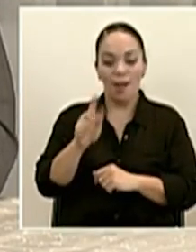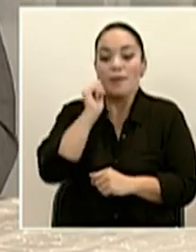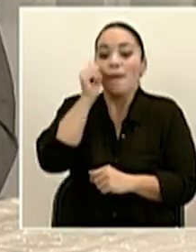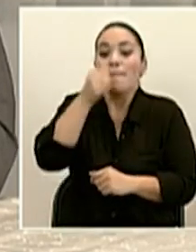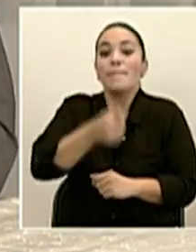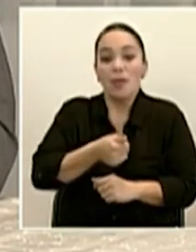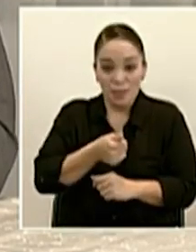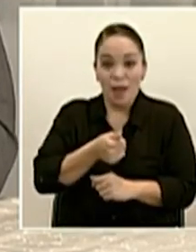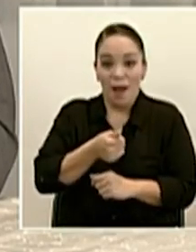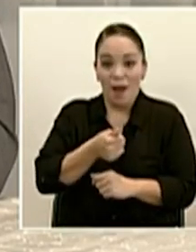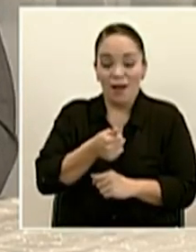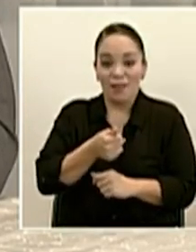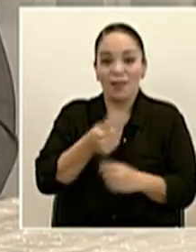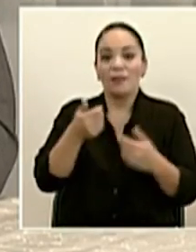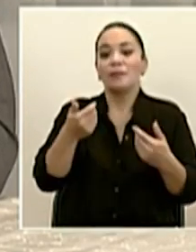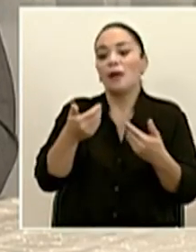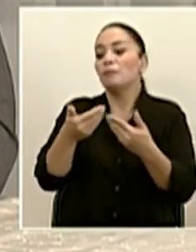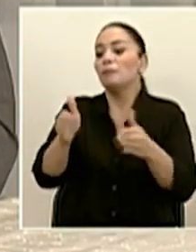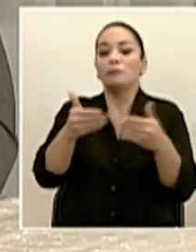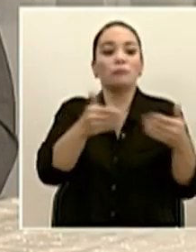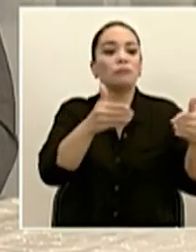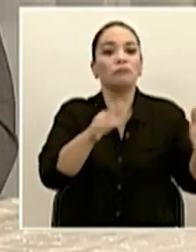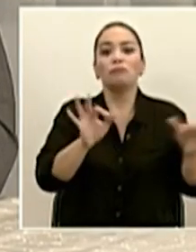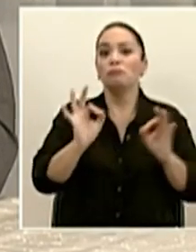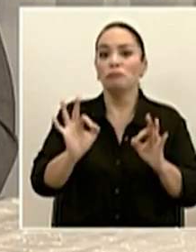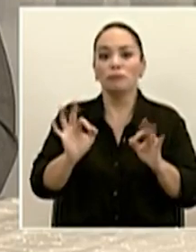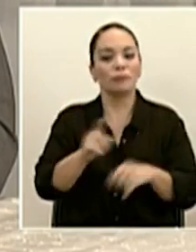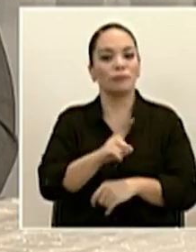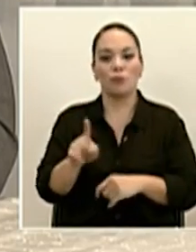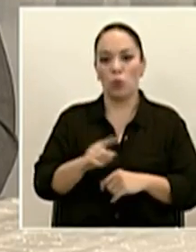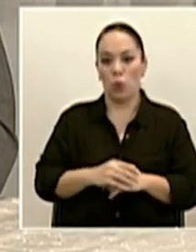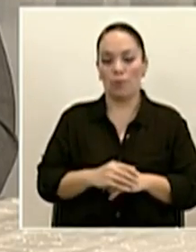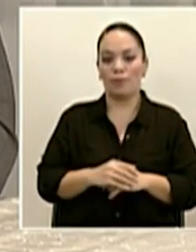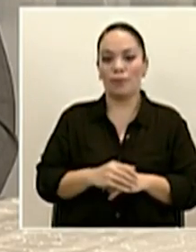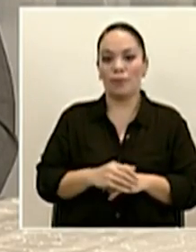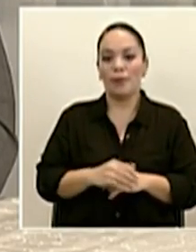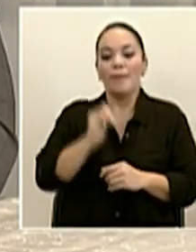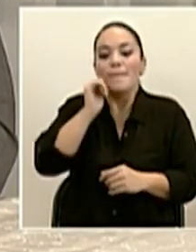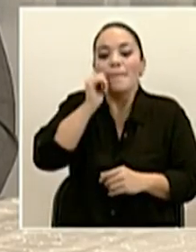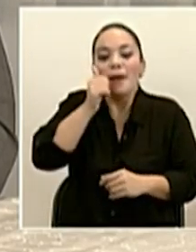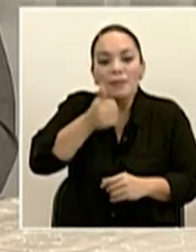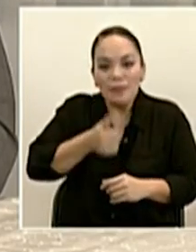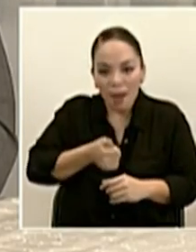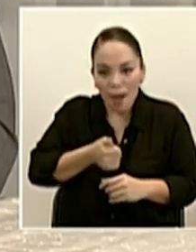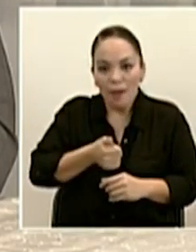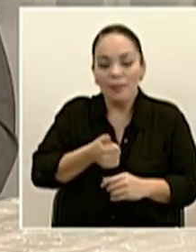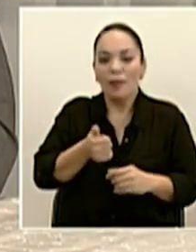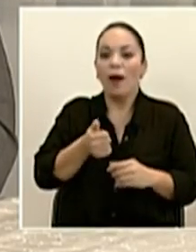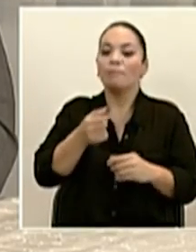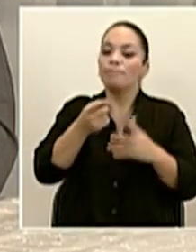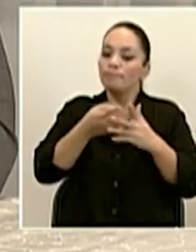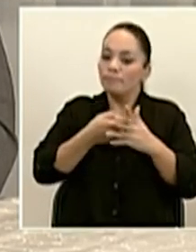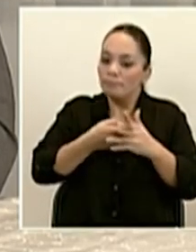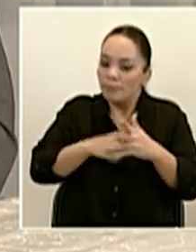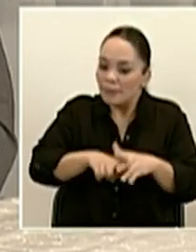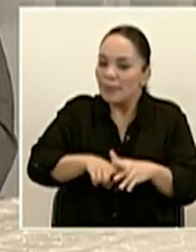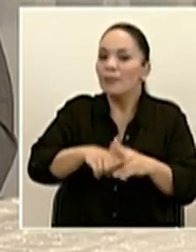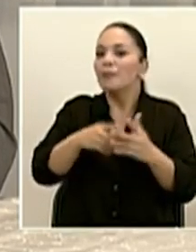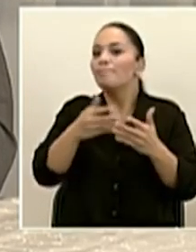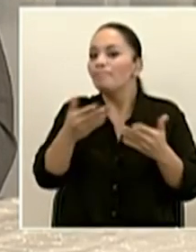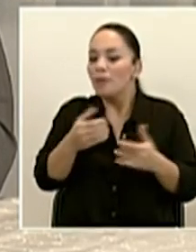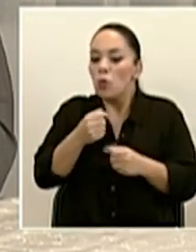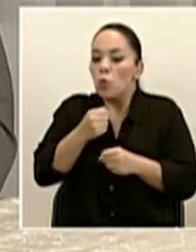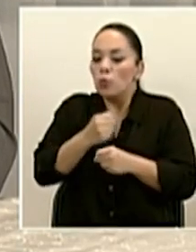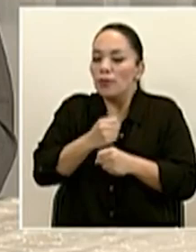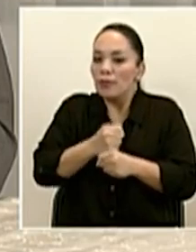de mañana mismo empezará eso. Lo que empezará a partir de mañana con los distintos sectores es un